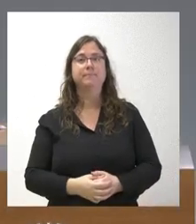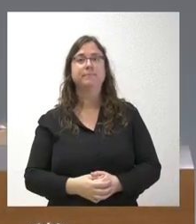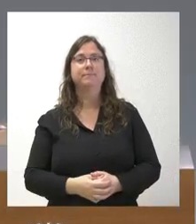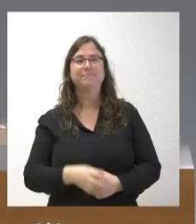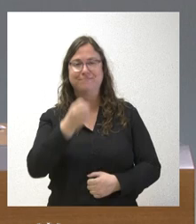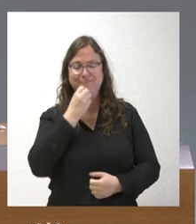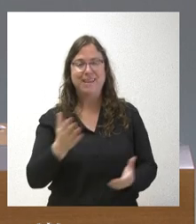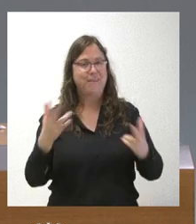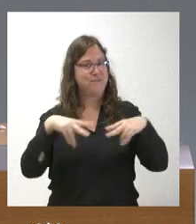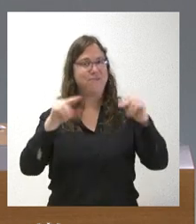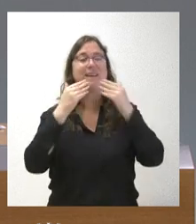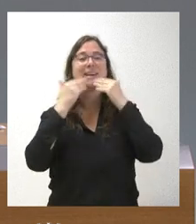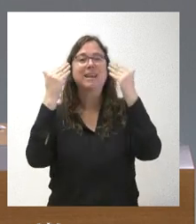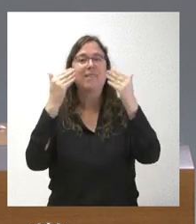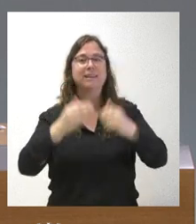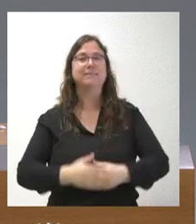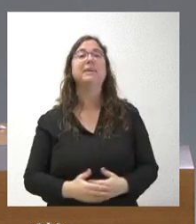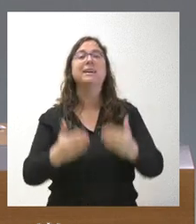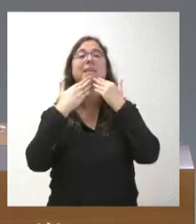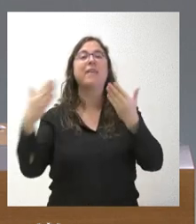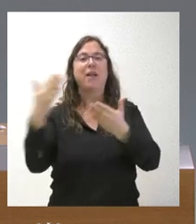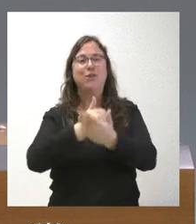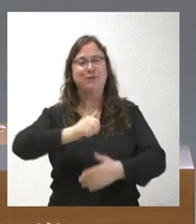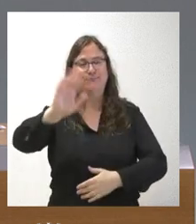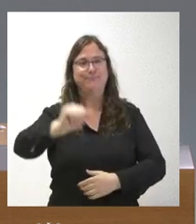Bien, pues aquí terminamos. Gracias. Gracias a todos ustedes.